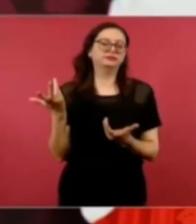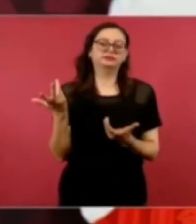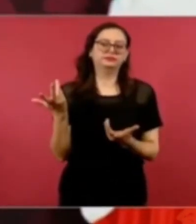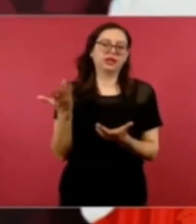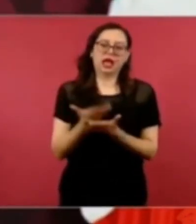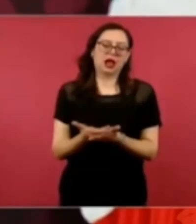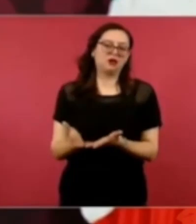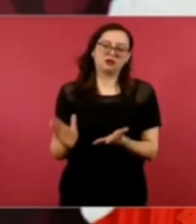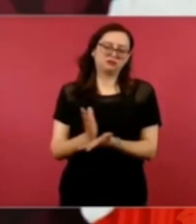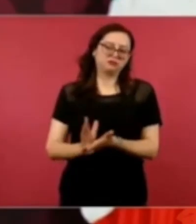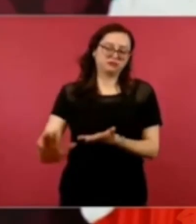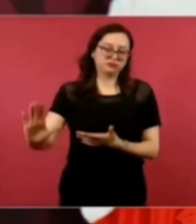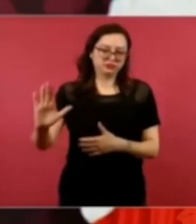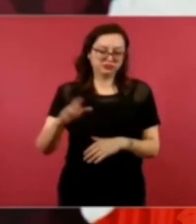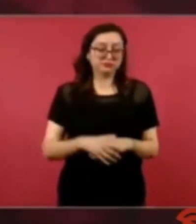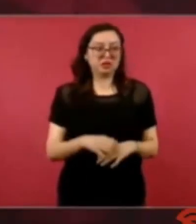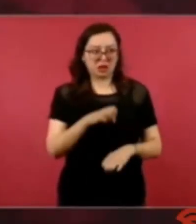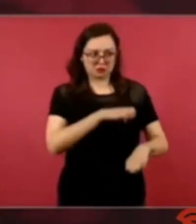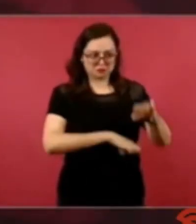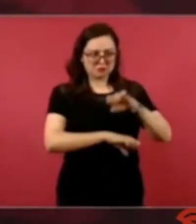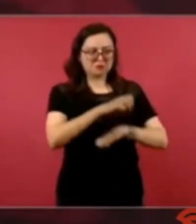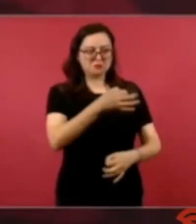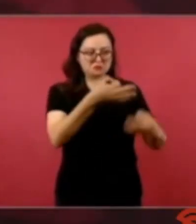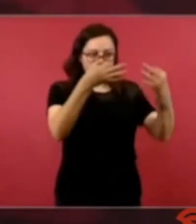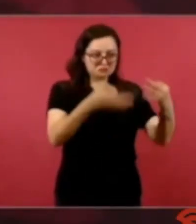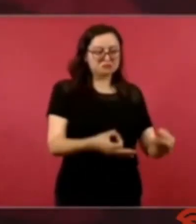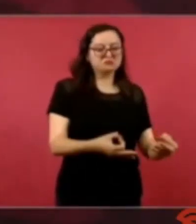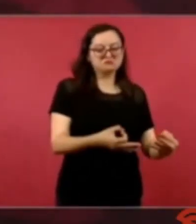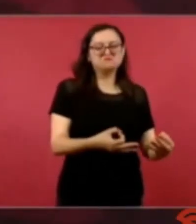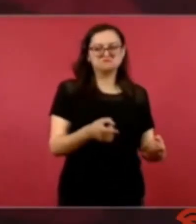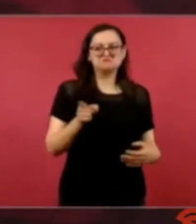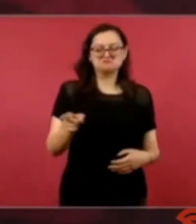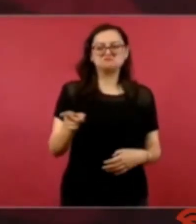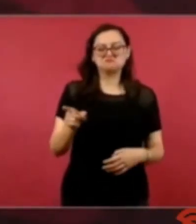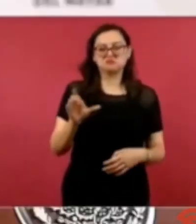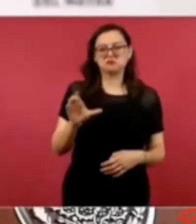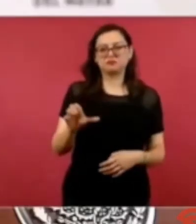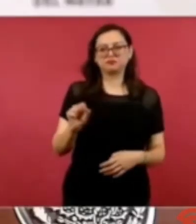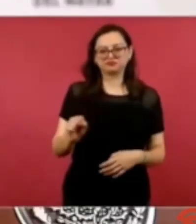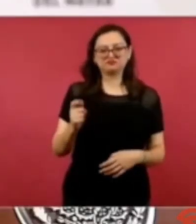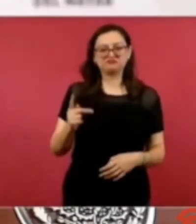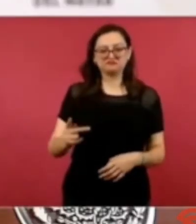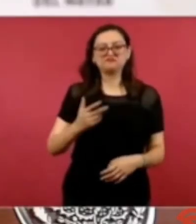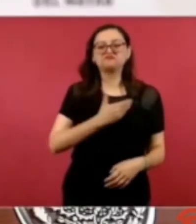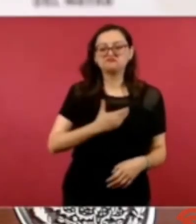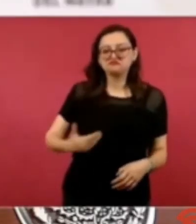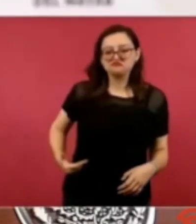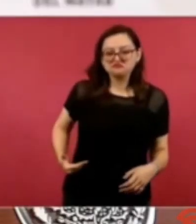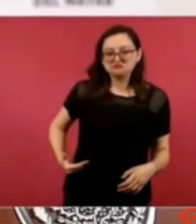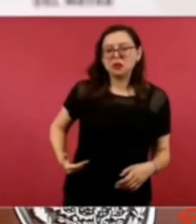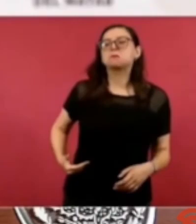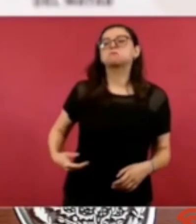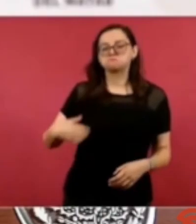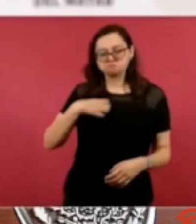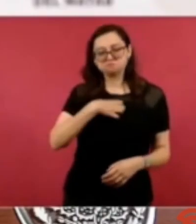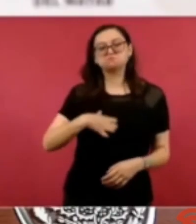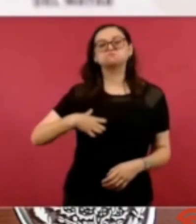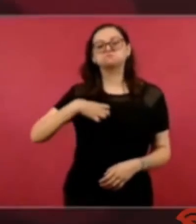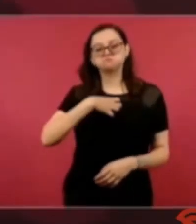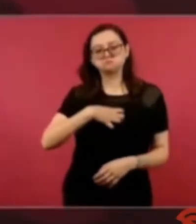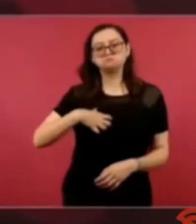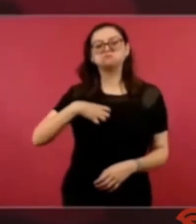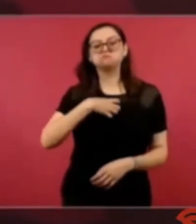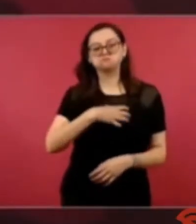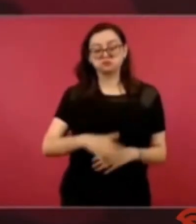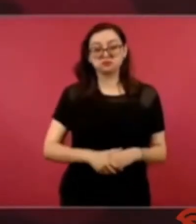pero están muy contentos con con la presidenta no